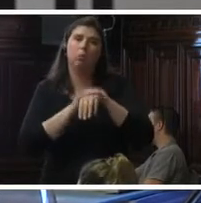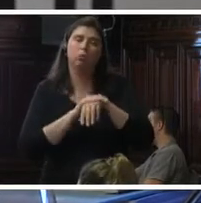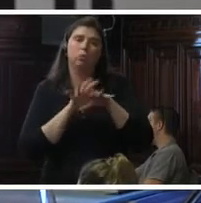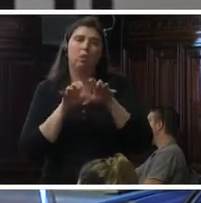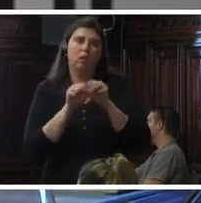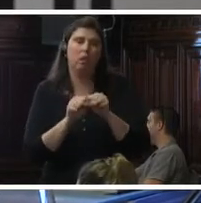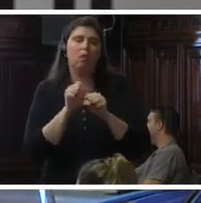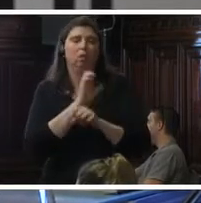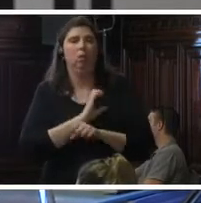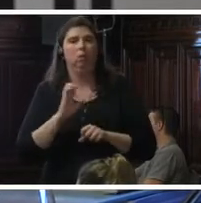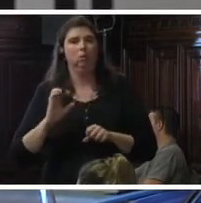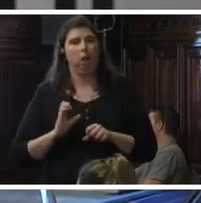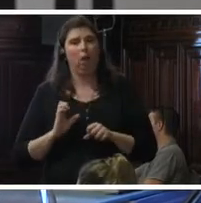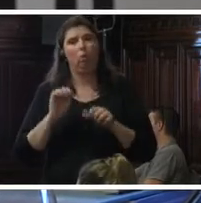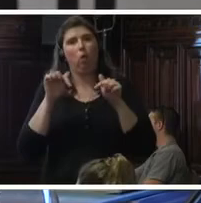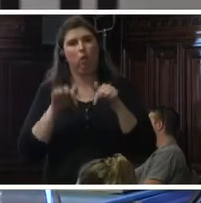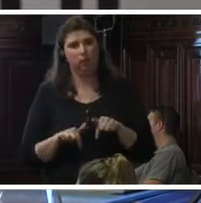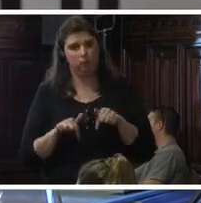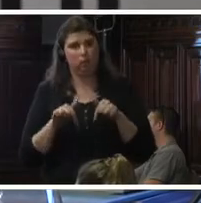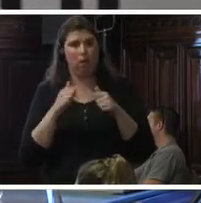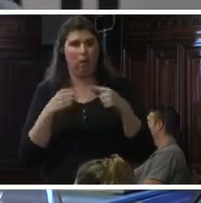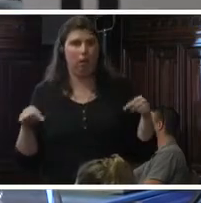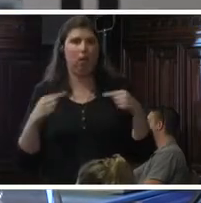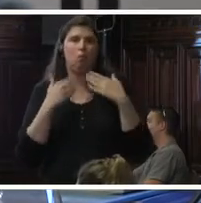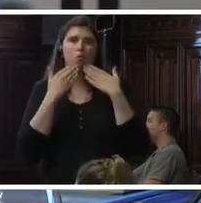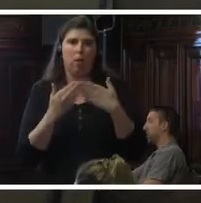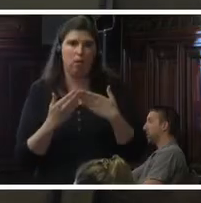de los estados en esta materia. Muchas gracias.